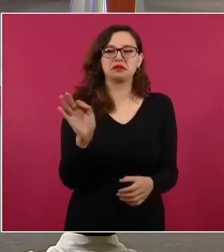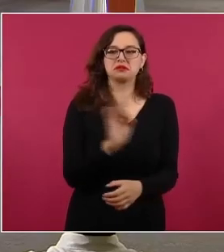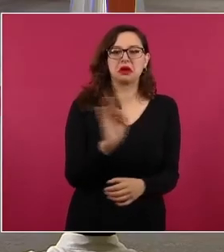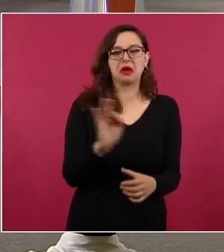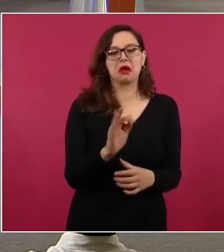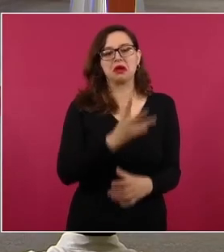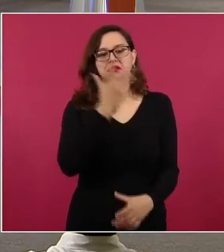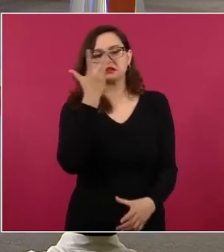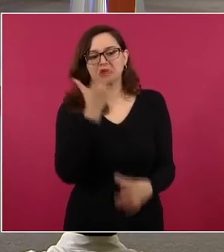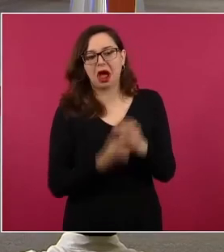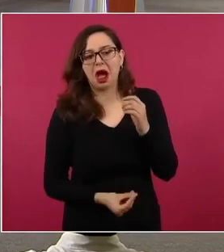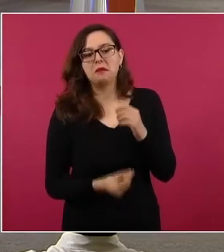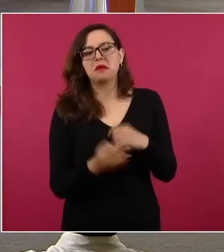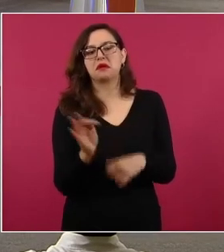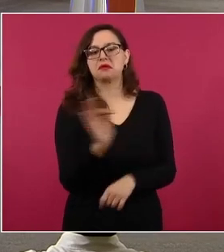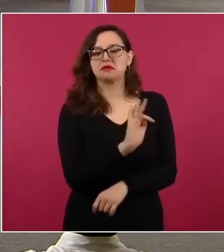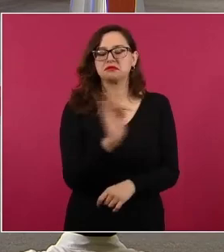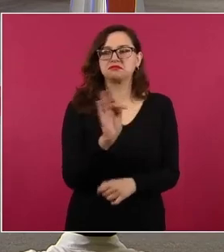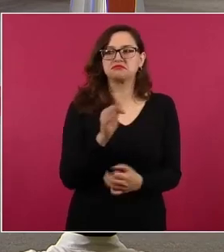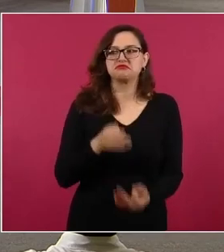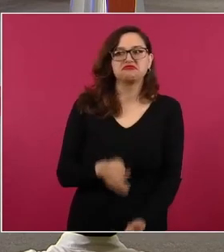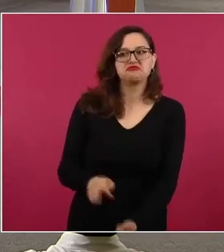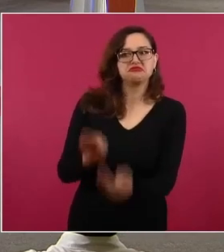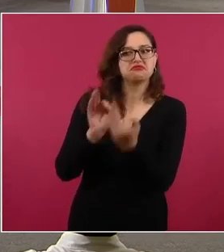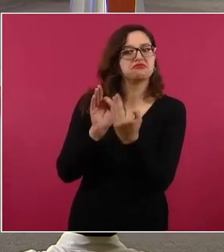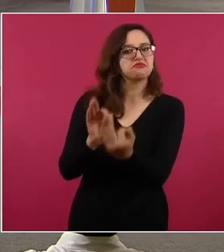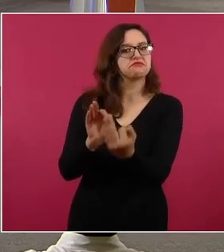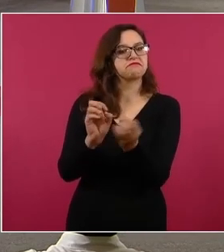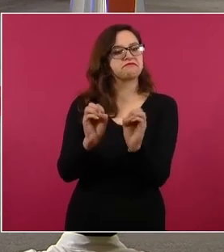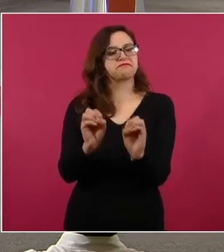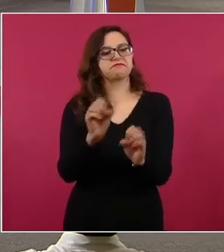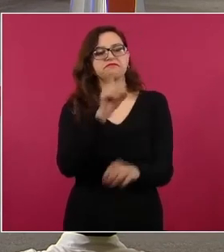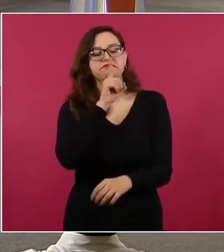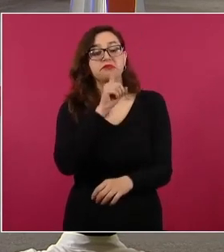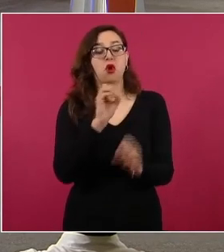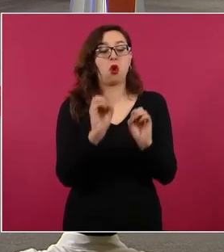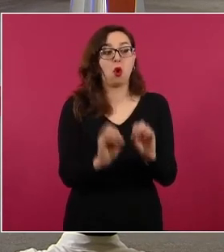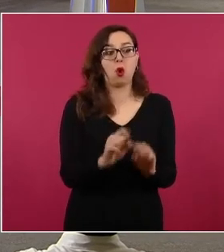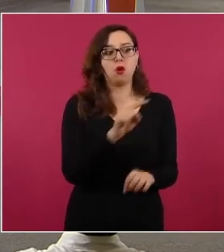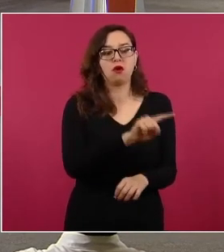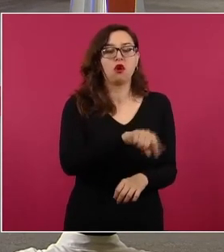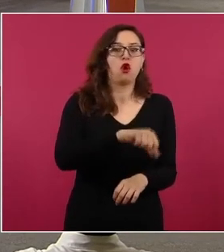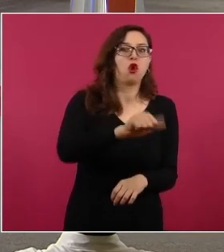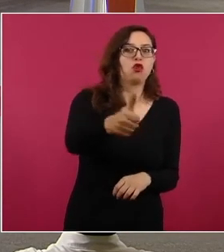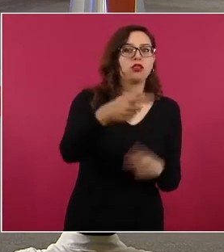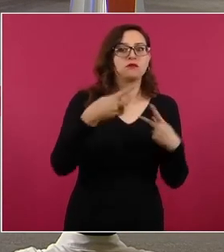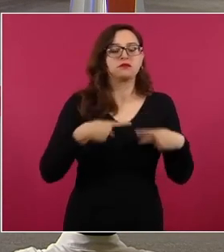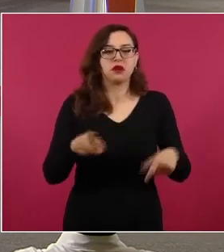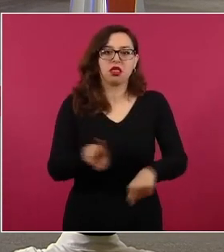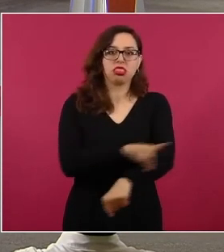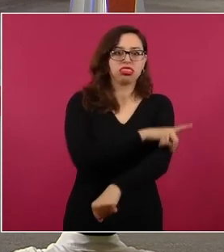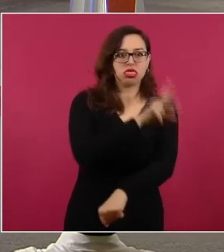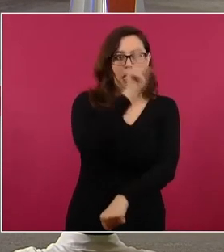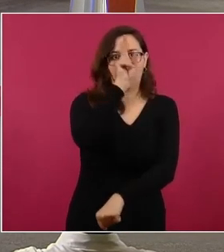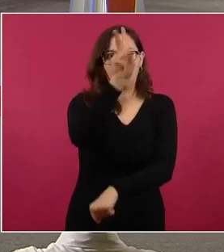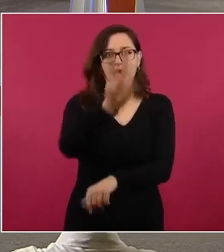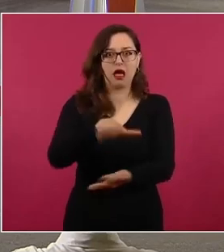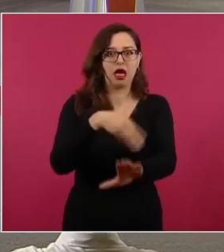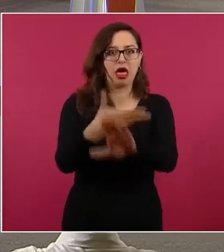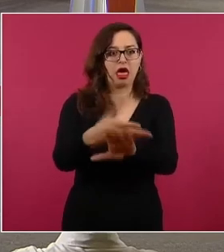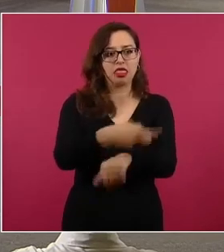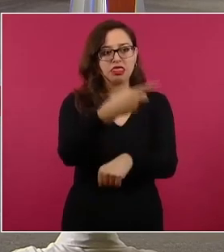la investigación, la protección de la víctima o los testigos, o cuando ya se le haya procesado o